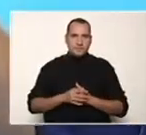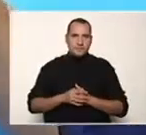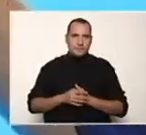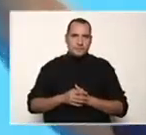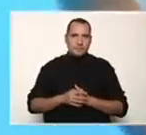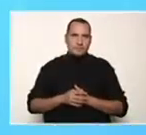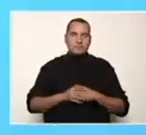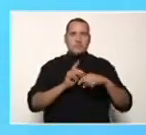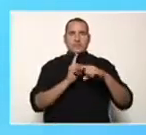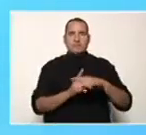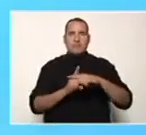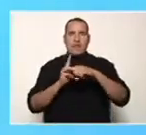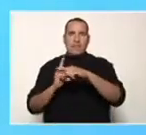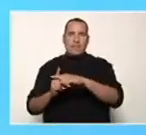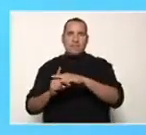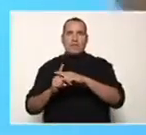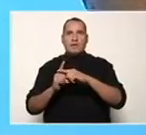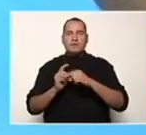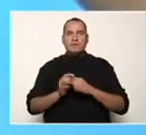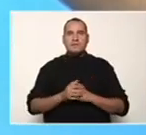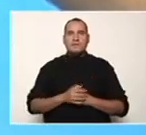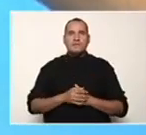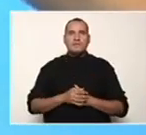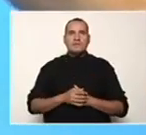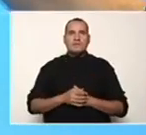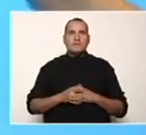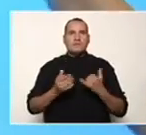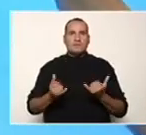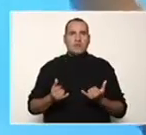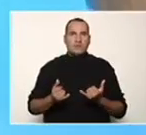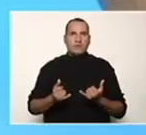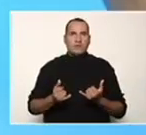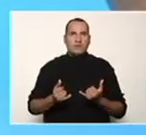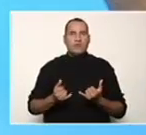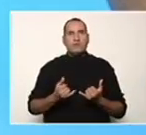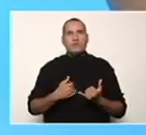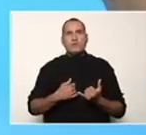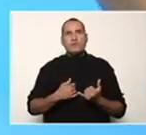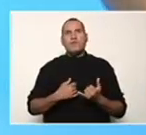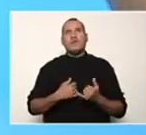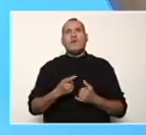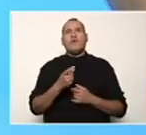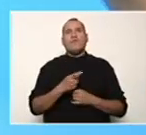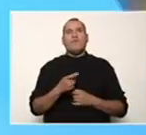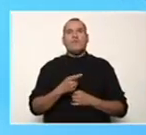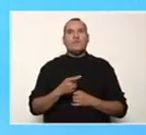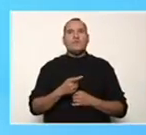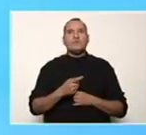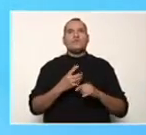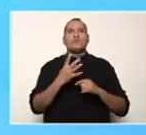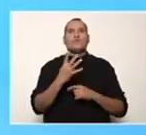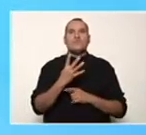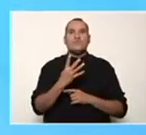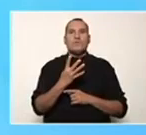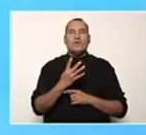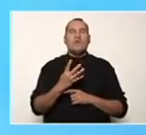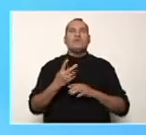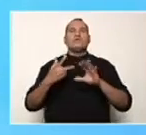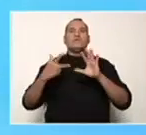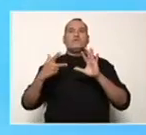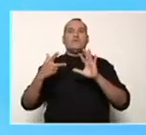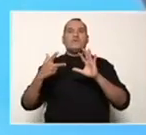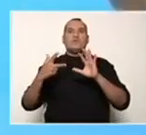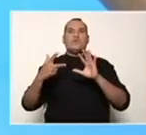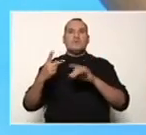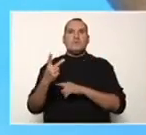más por más da más, y ahora busco los números que son 4 y 8. Aquí pongo el 4, 4 y